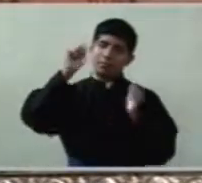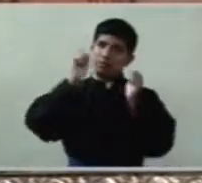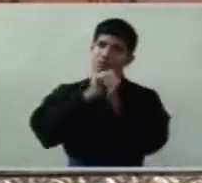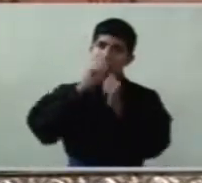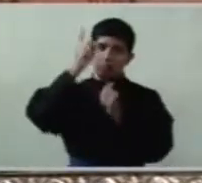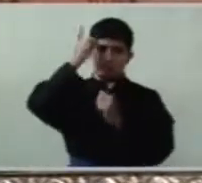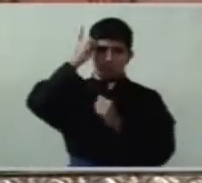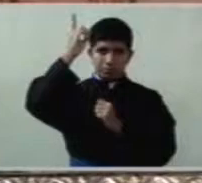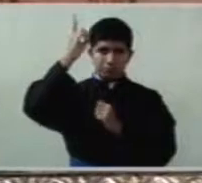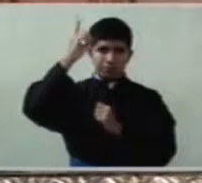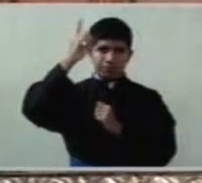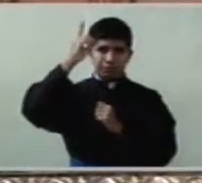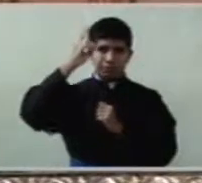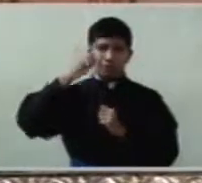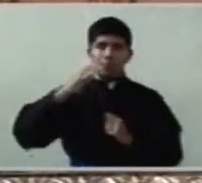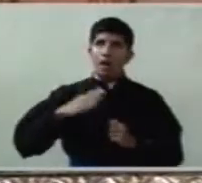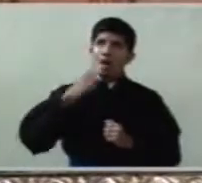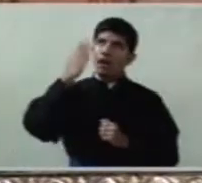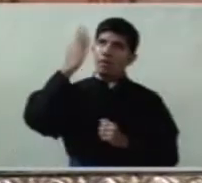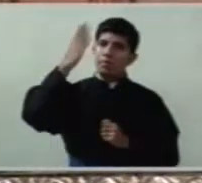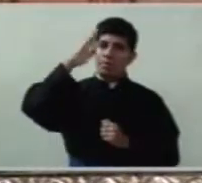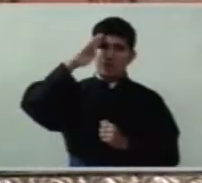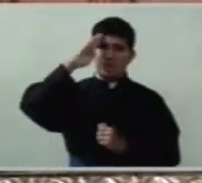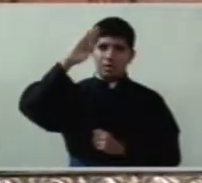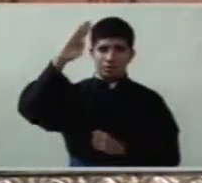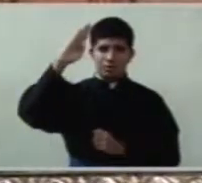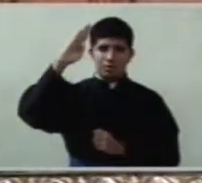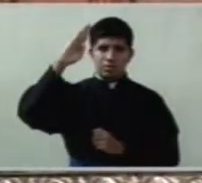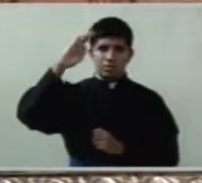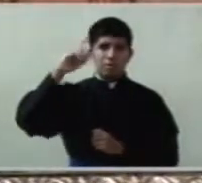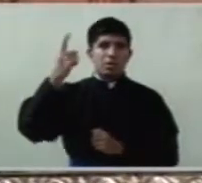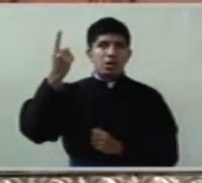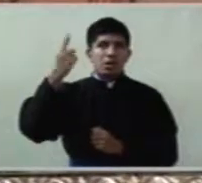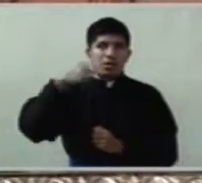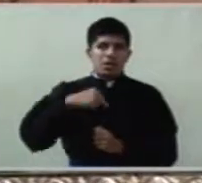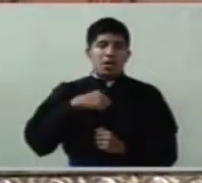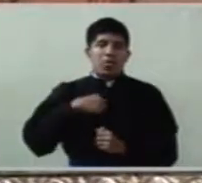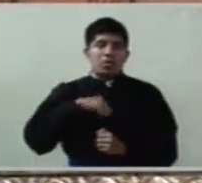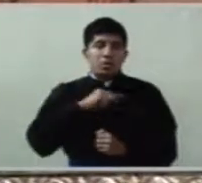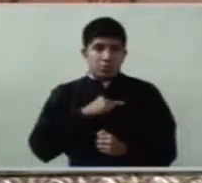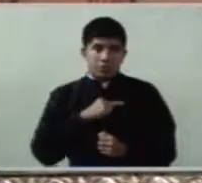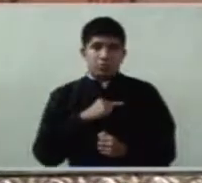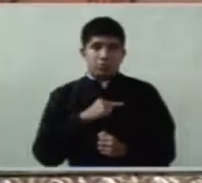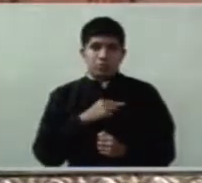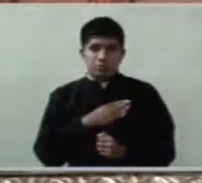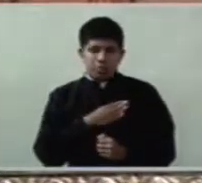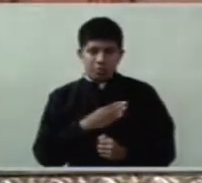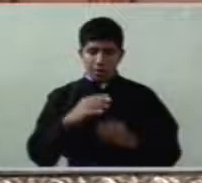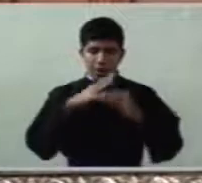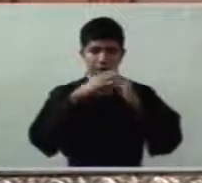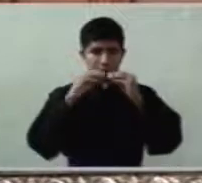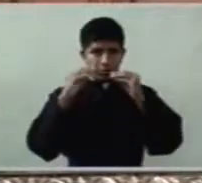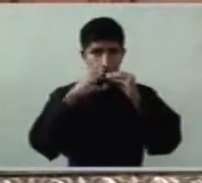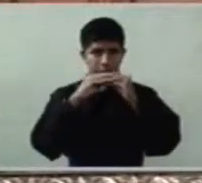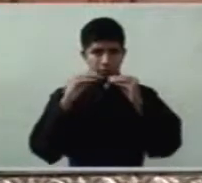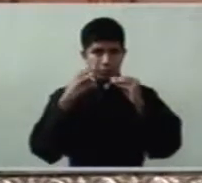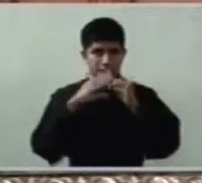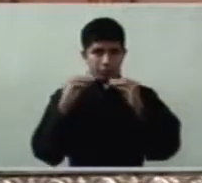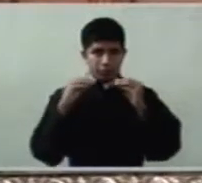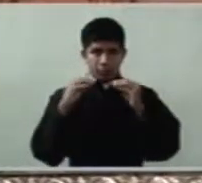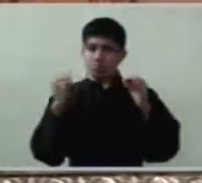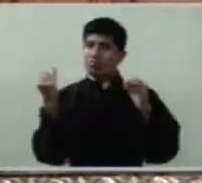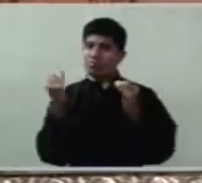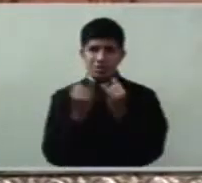Vamos a pedirle al Señor que seamos buenos frutos en una ocasión